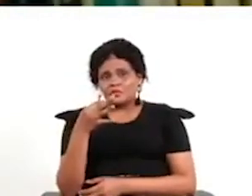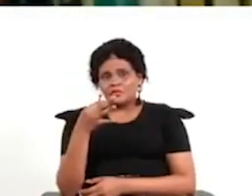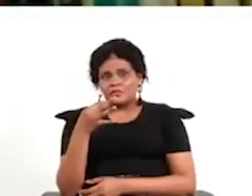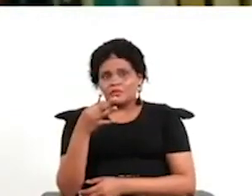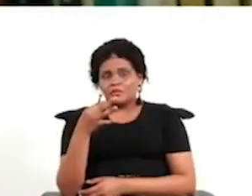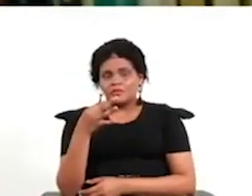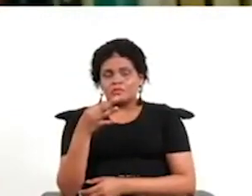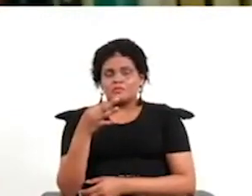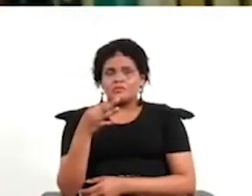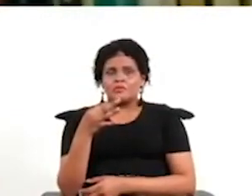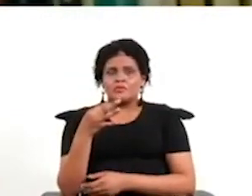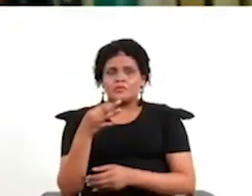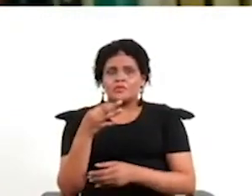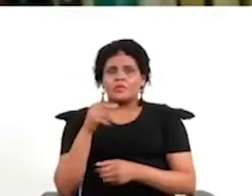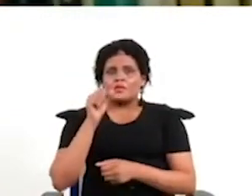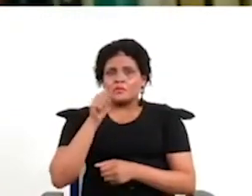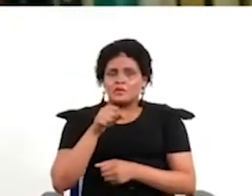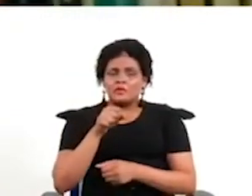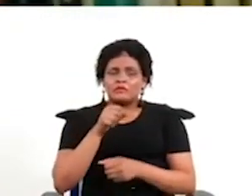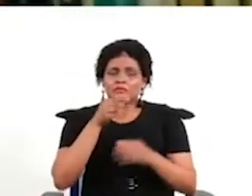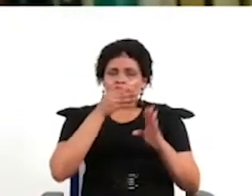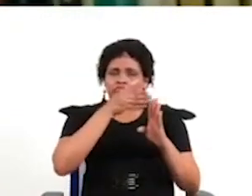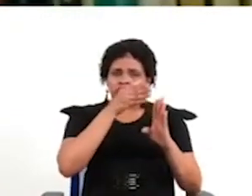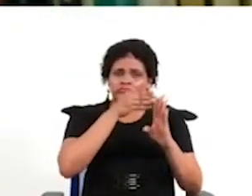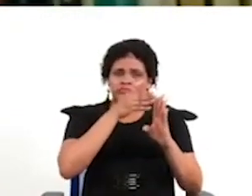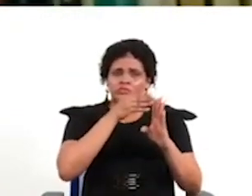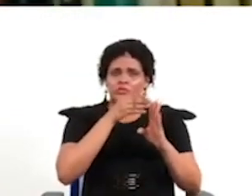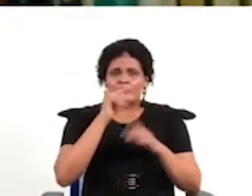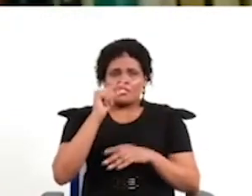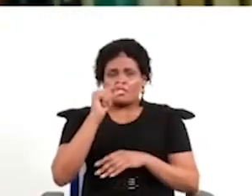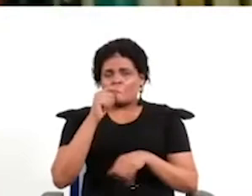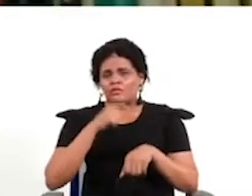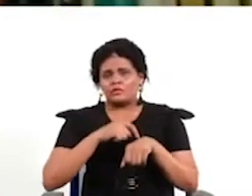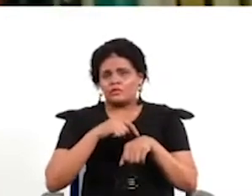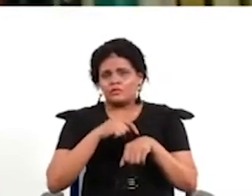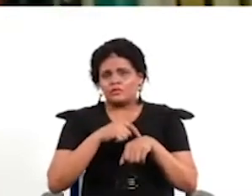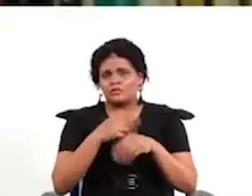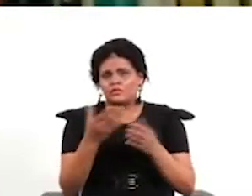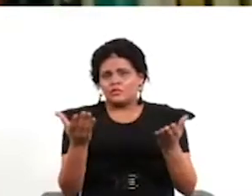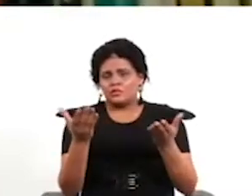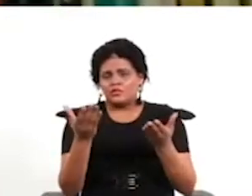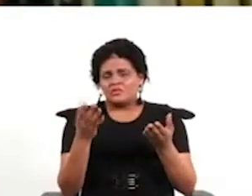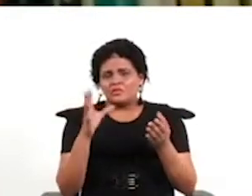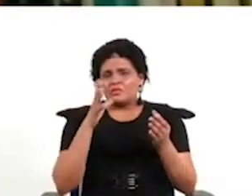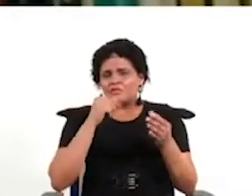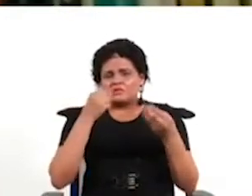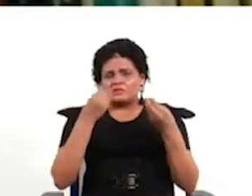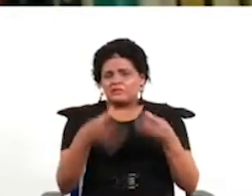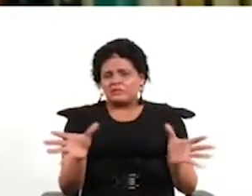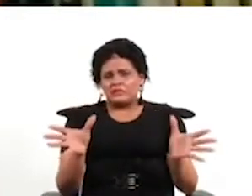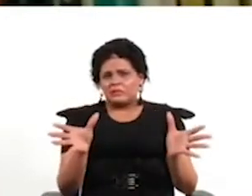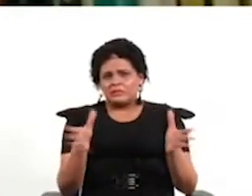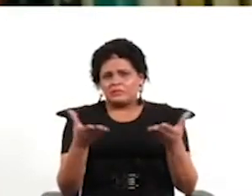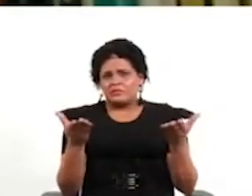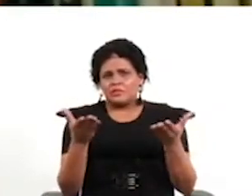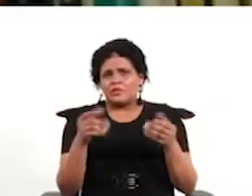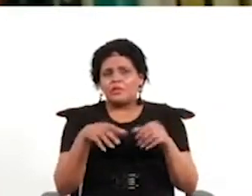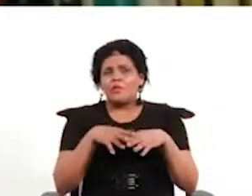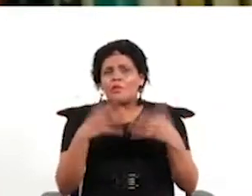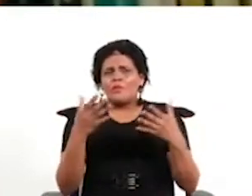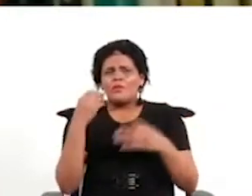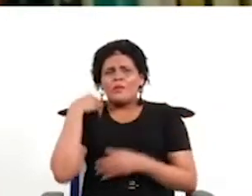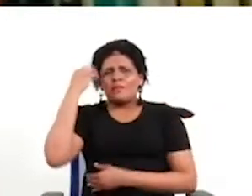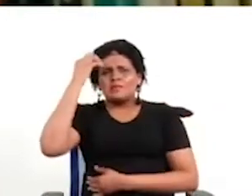cuestión creo que definitivamente muy poco tiempo no sirve pero más que poco tiempo es